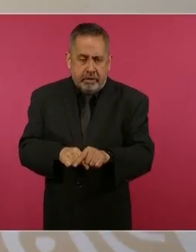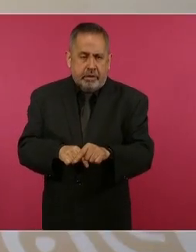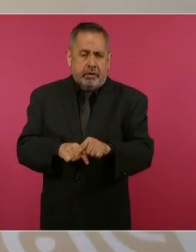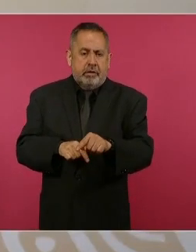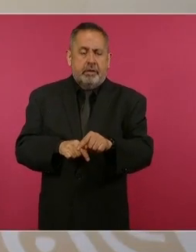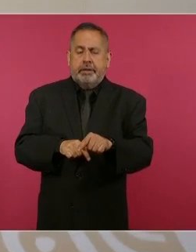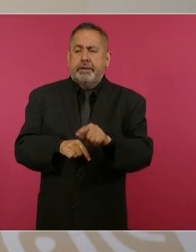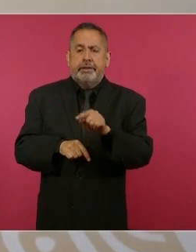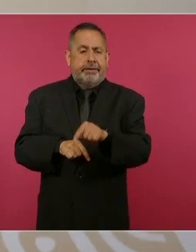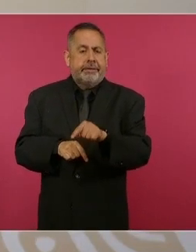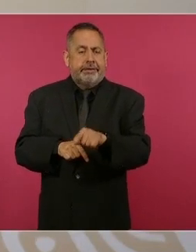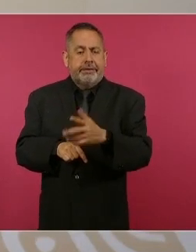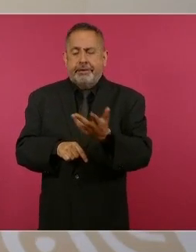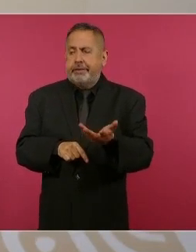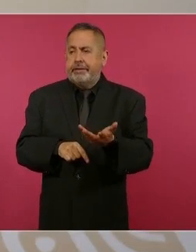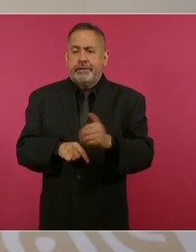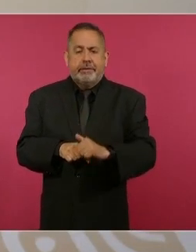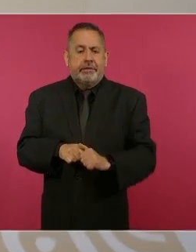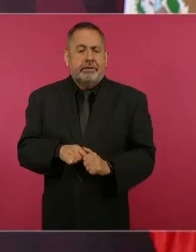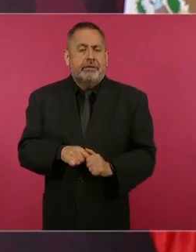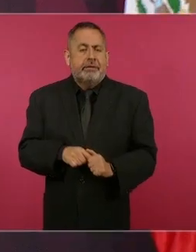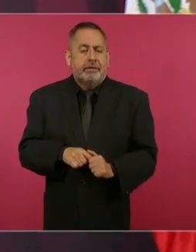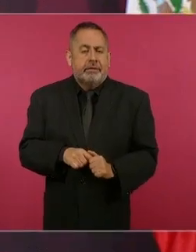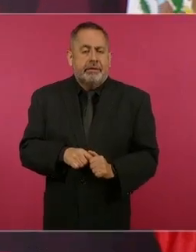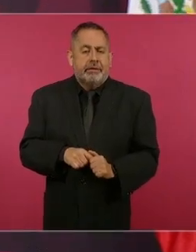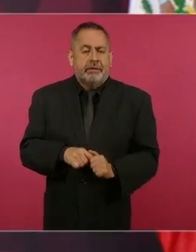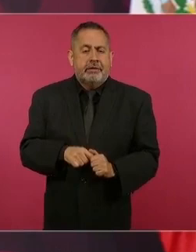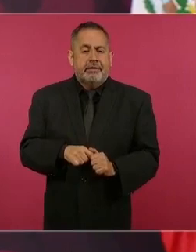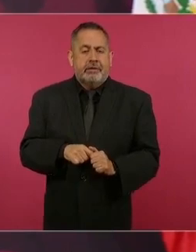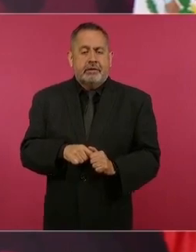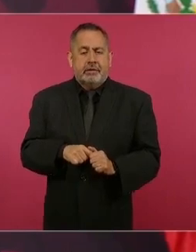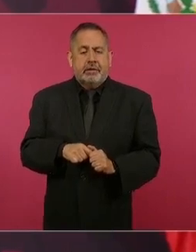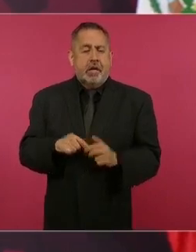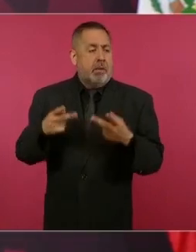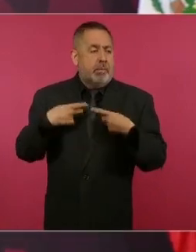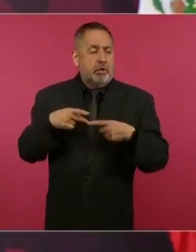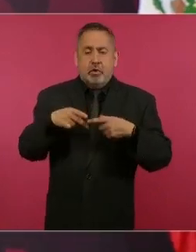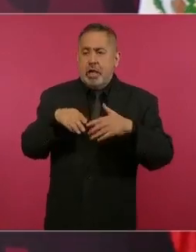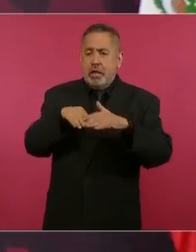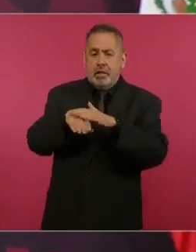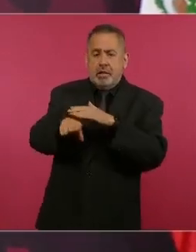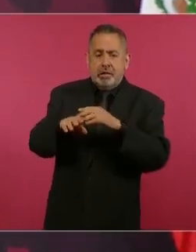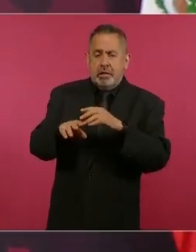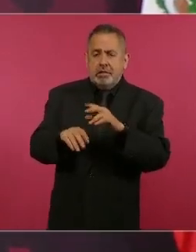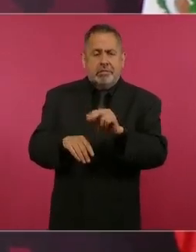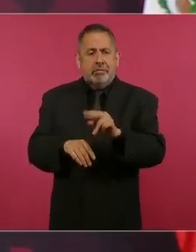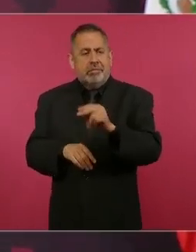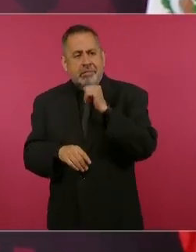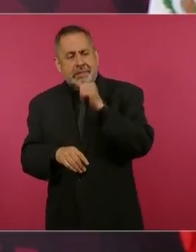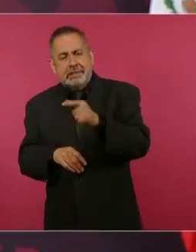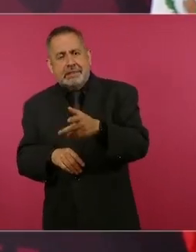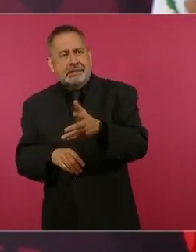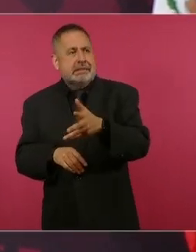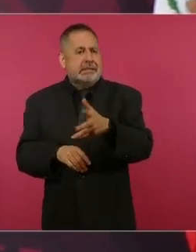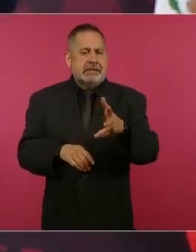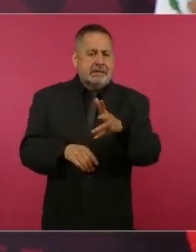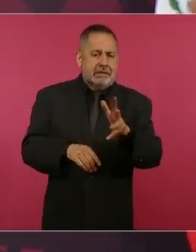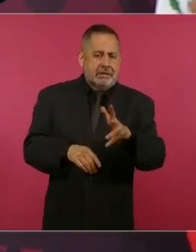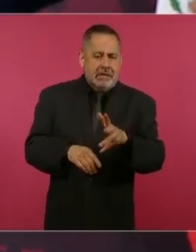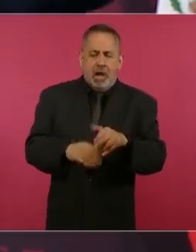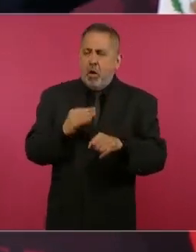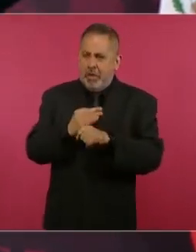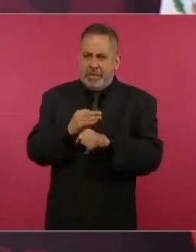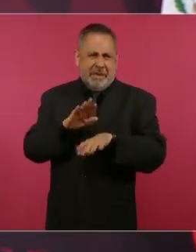no entra la gente que va, estamos